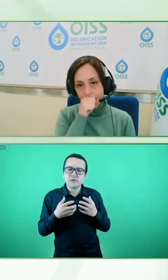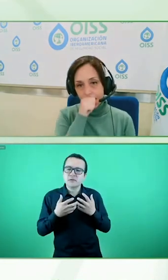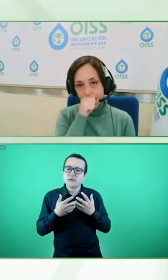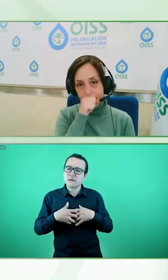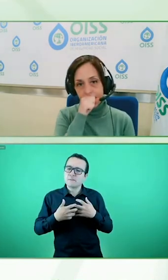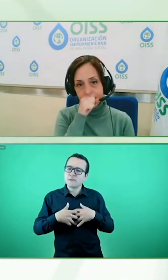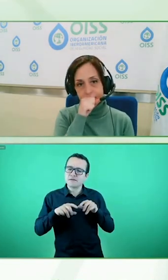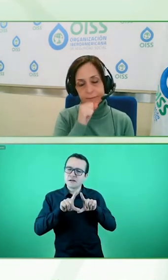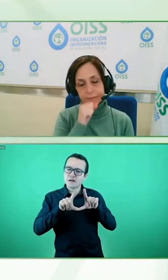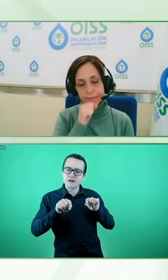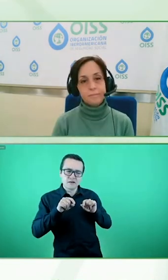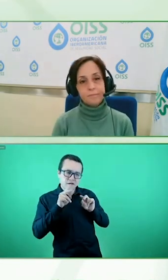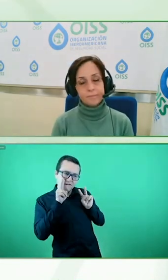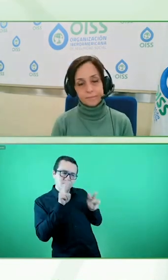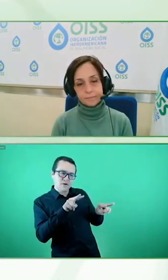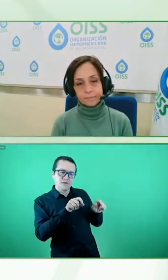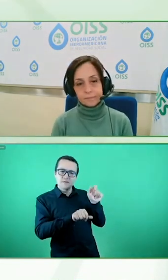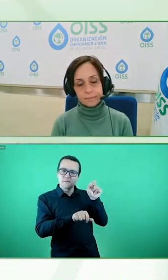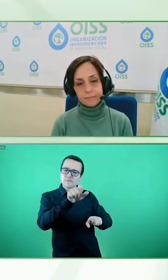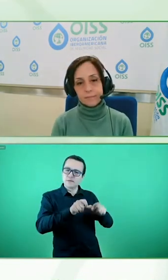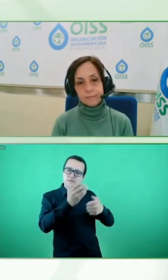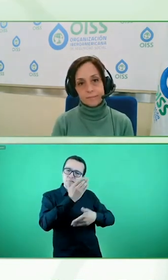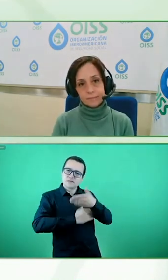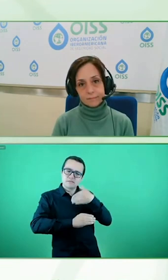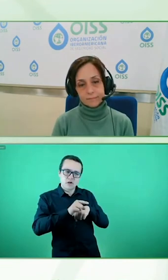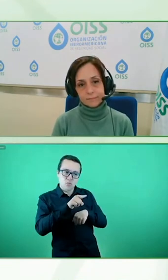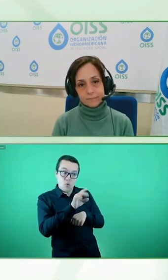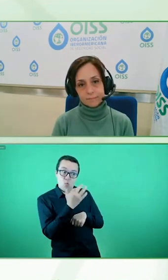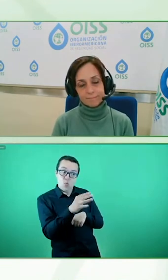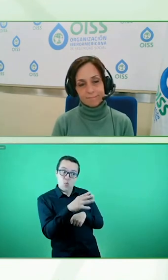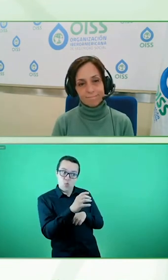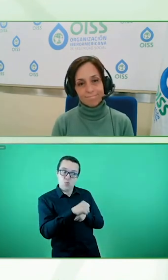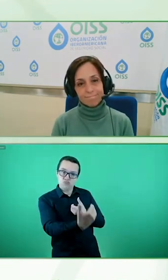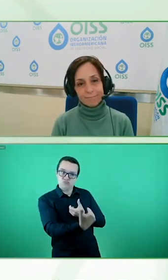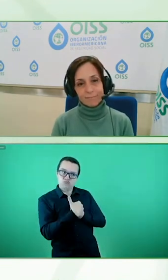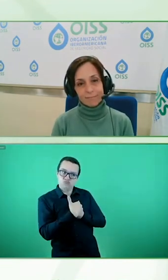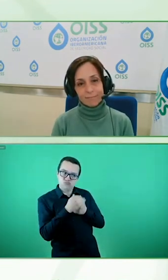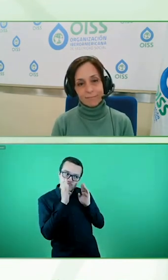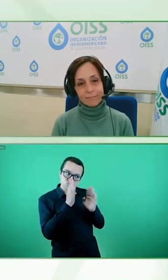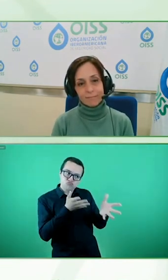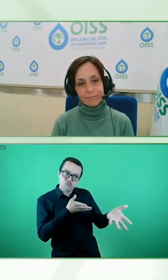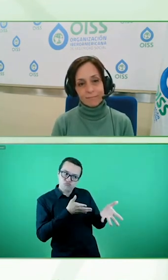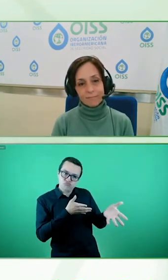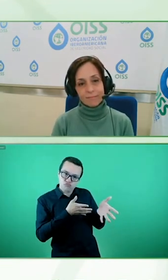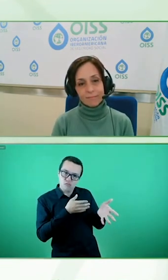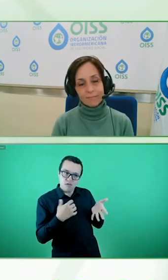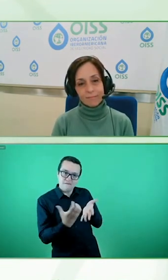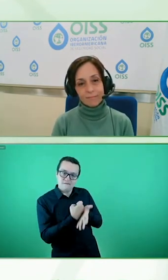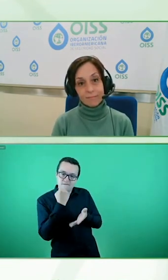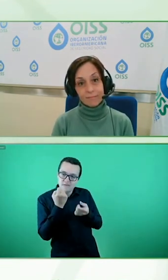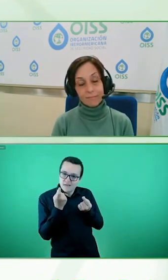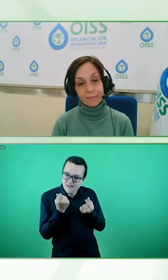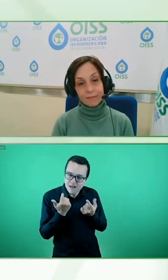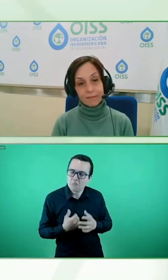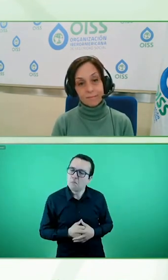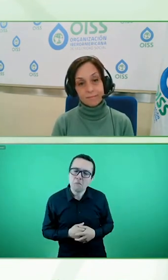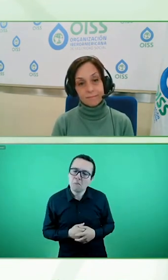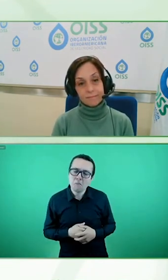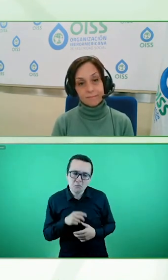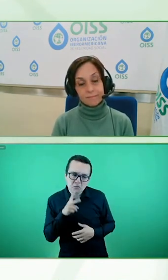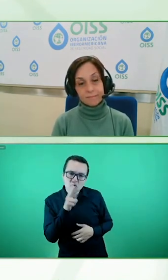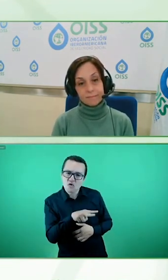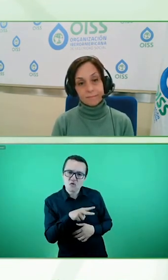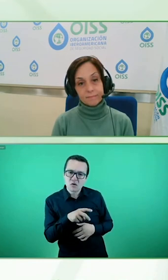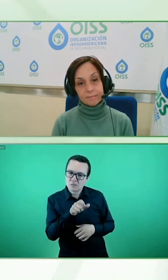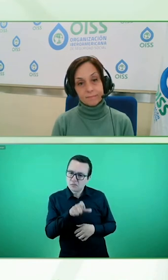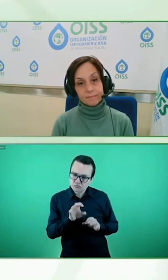generador de ingreso para las empresas, sino más bien es el cumplimiento de las reglas, del compliance,